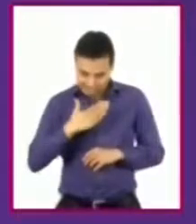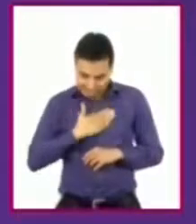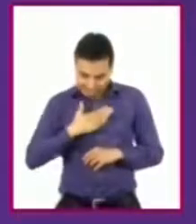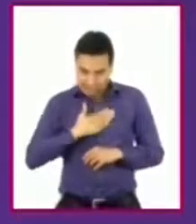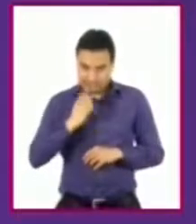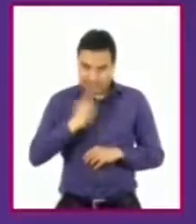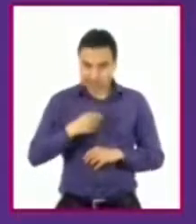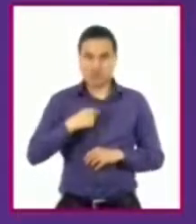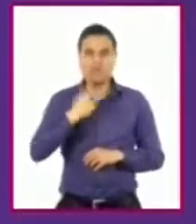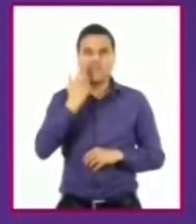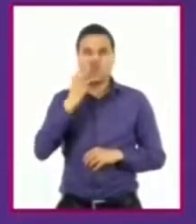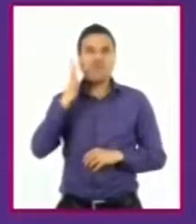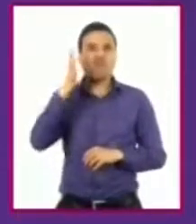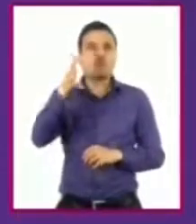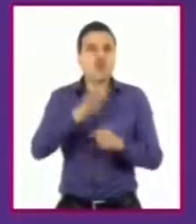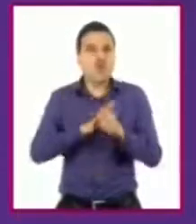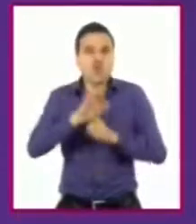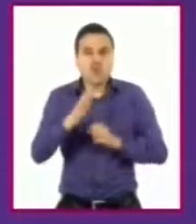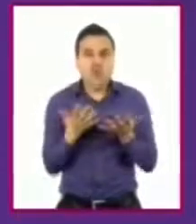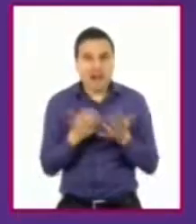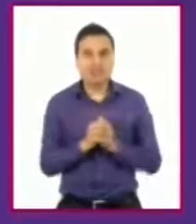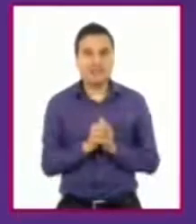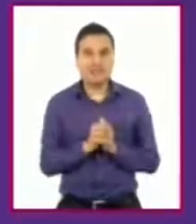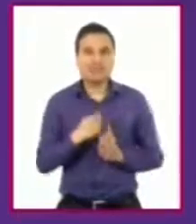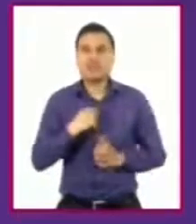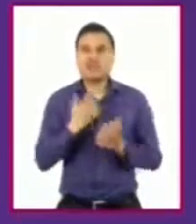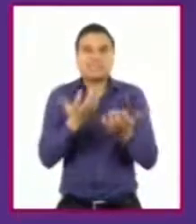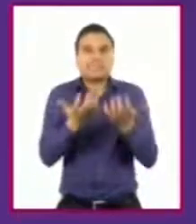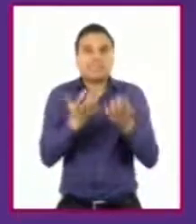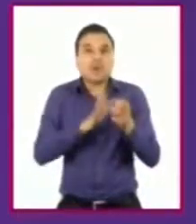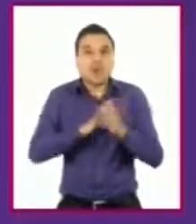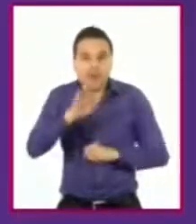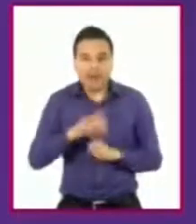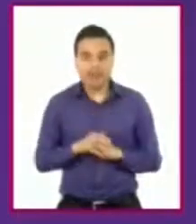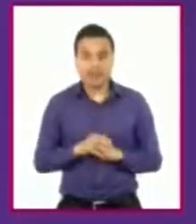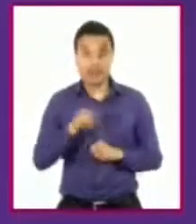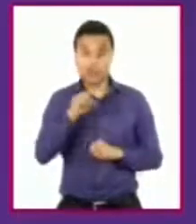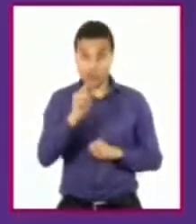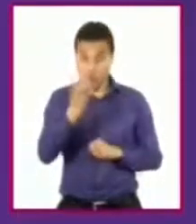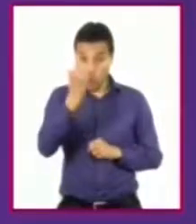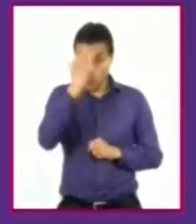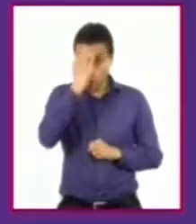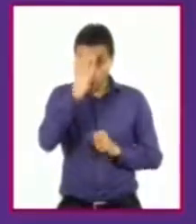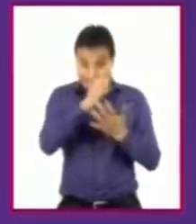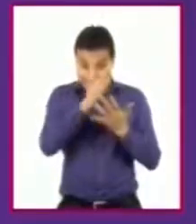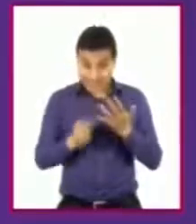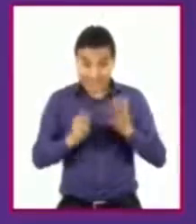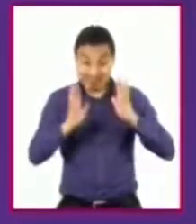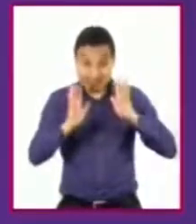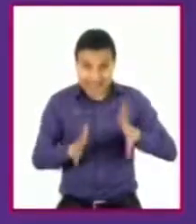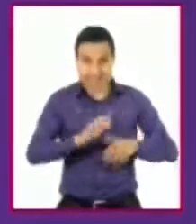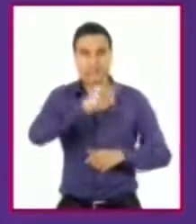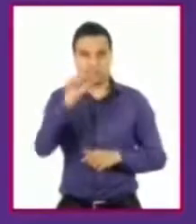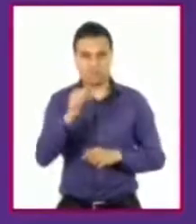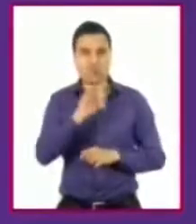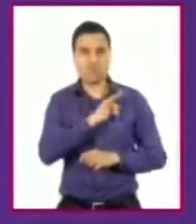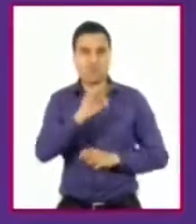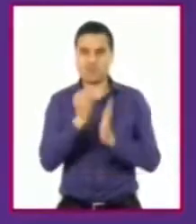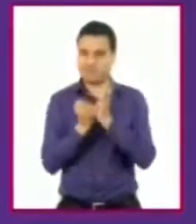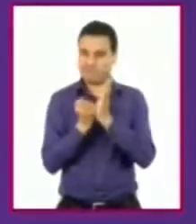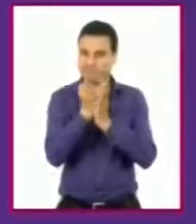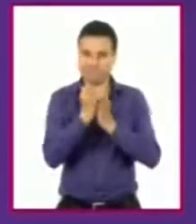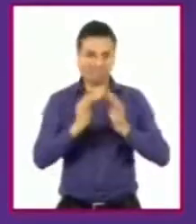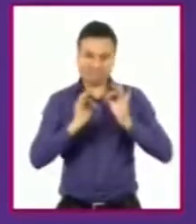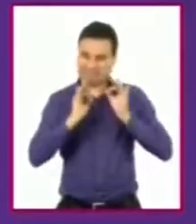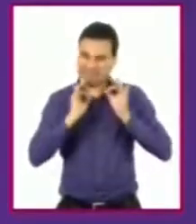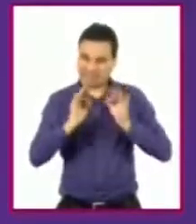desean ser y hacer, porque a partir de este conocimiento tendrán más elementos para tomar decisiones en distintos